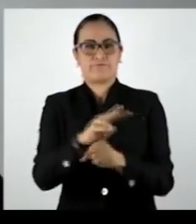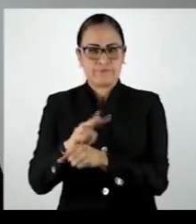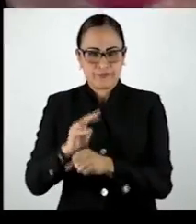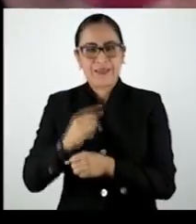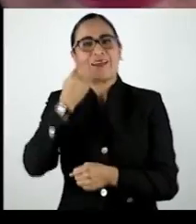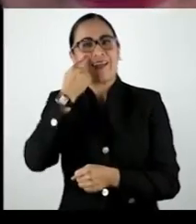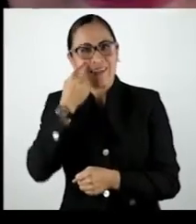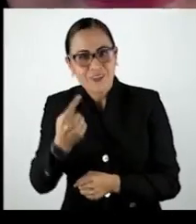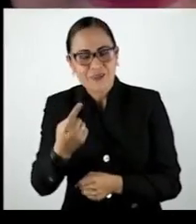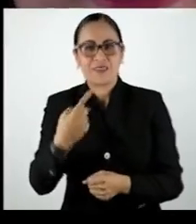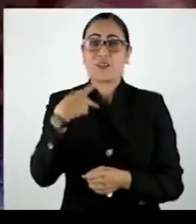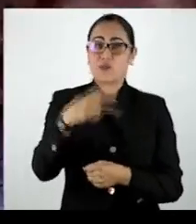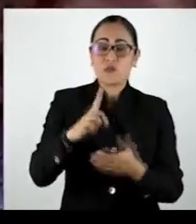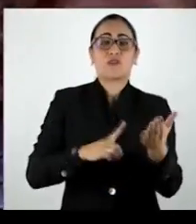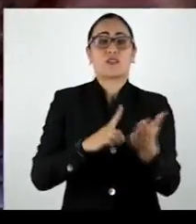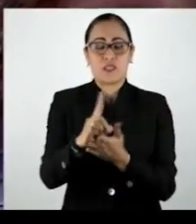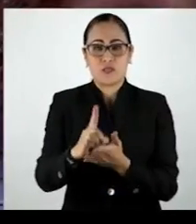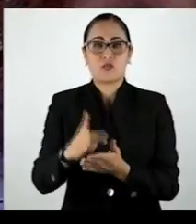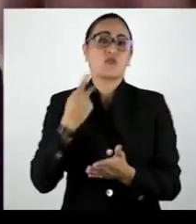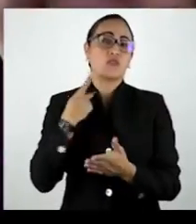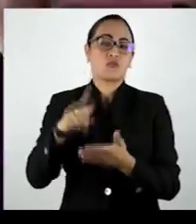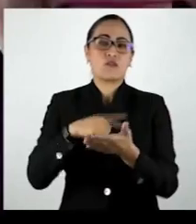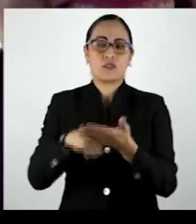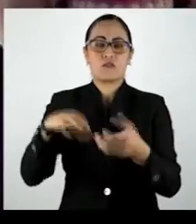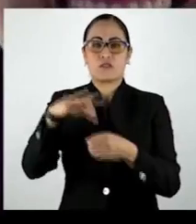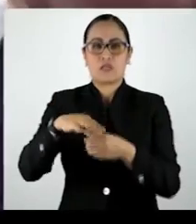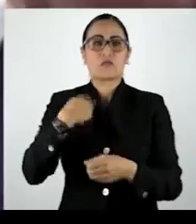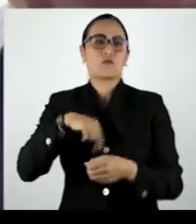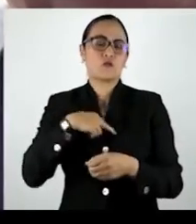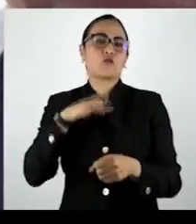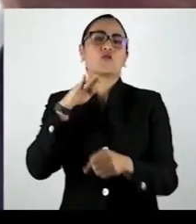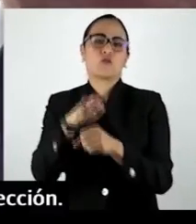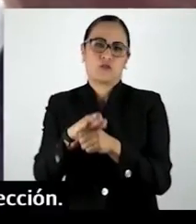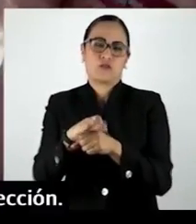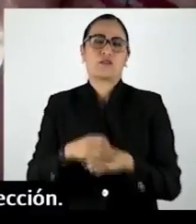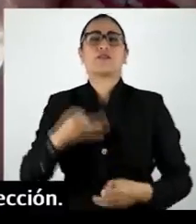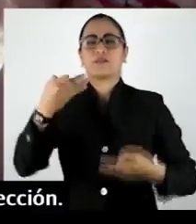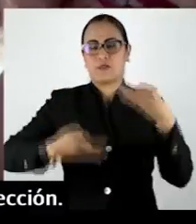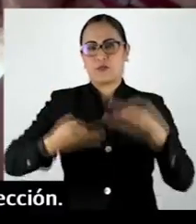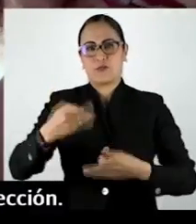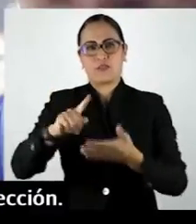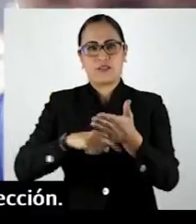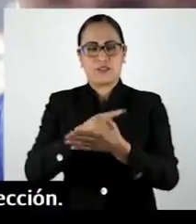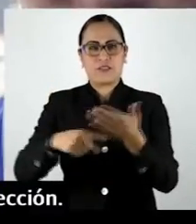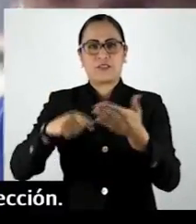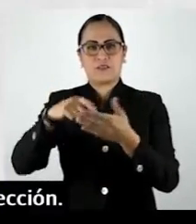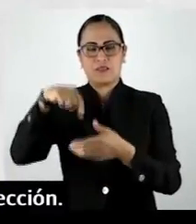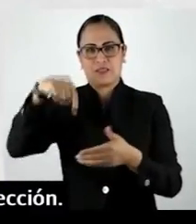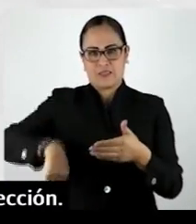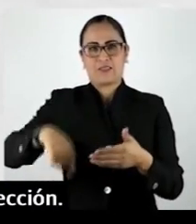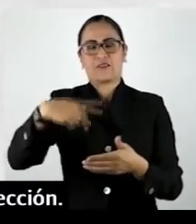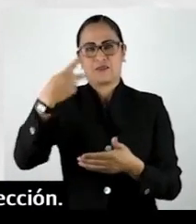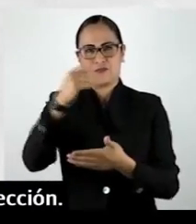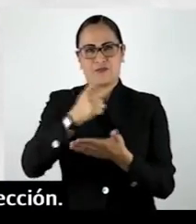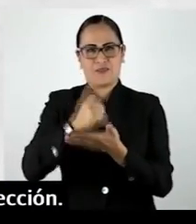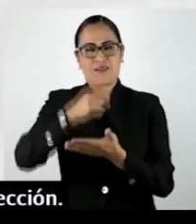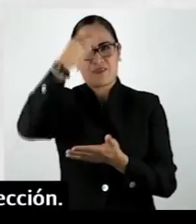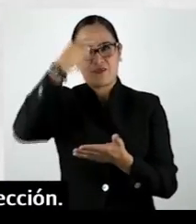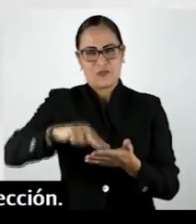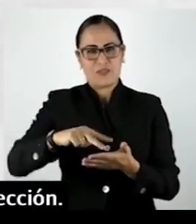¡Date cuenta! Protegemos tus derechos político-electorales. Tribunal Electoral de la Ciudad de México.